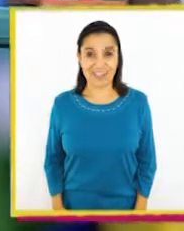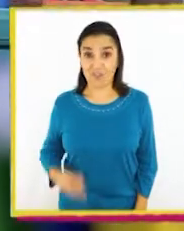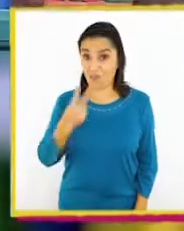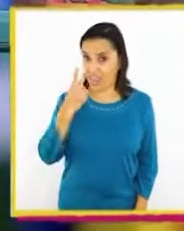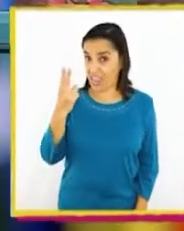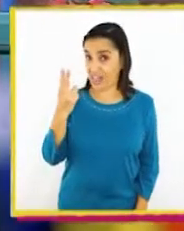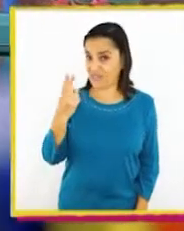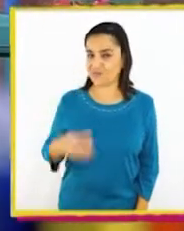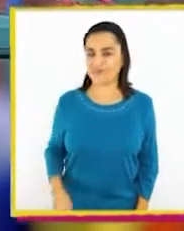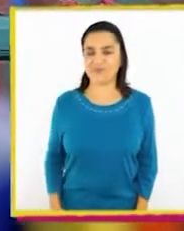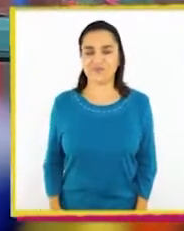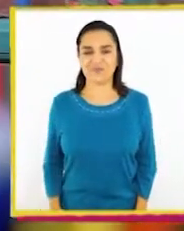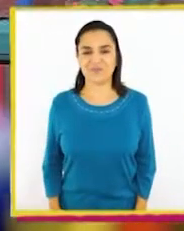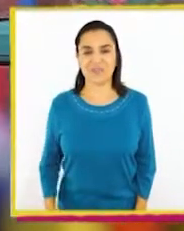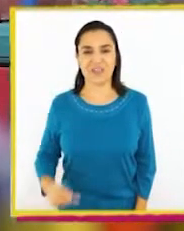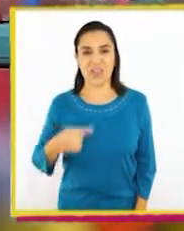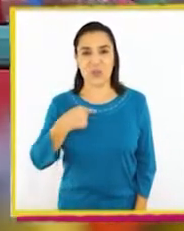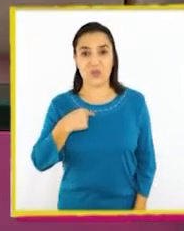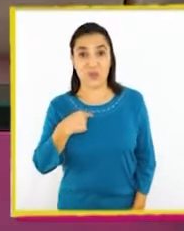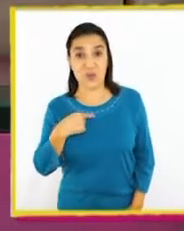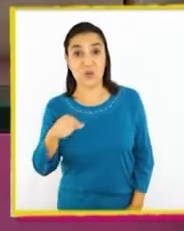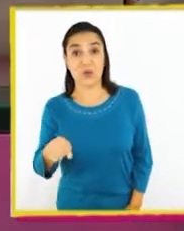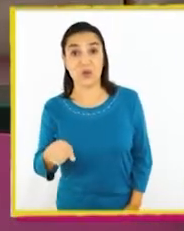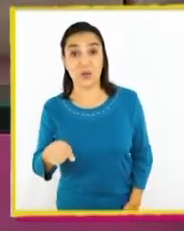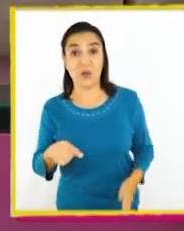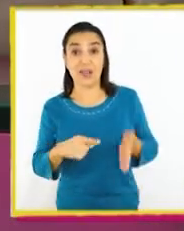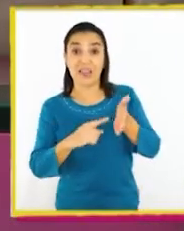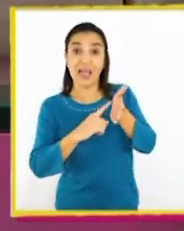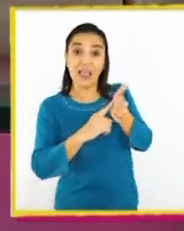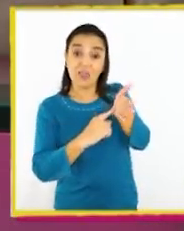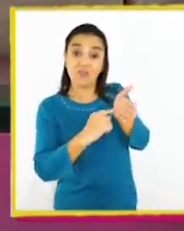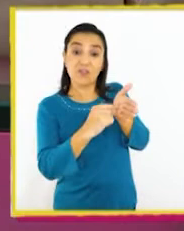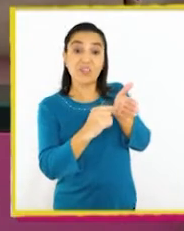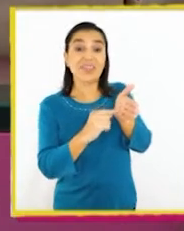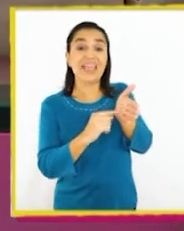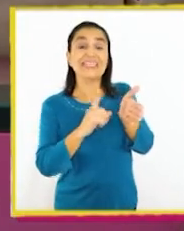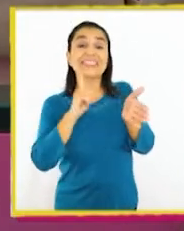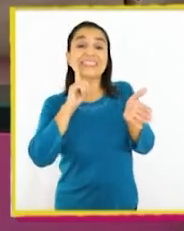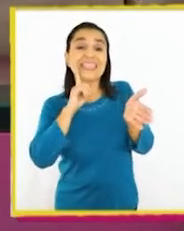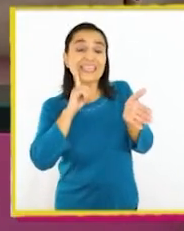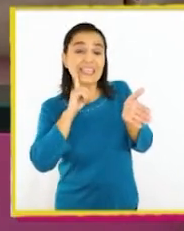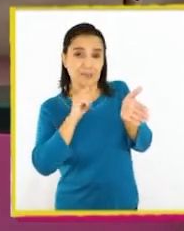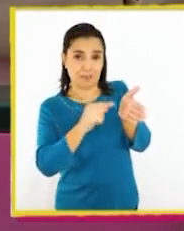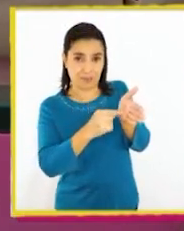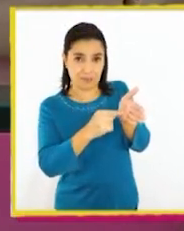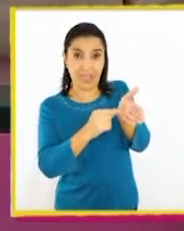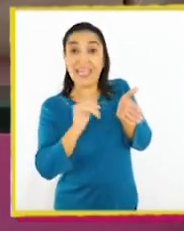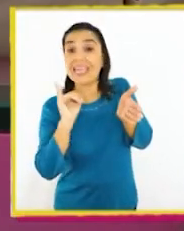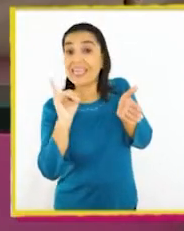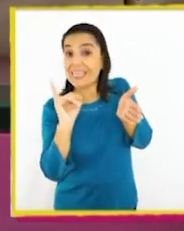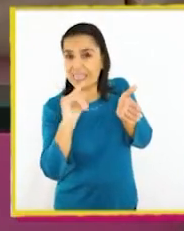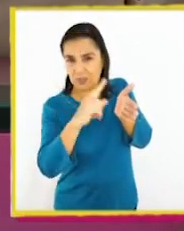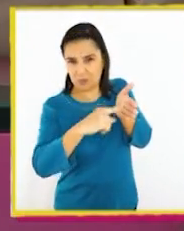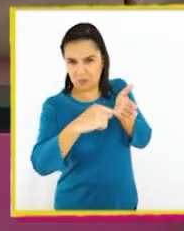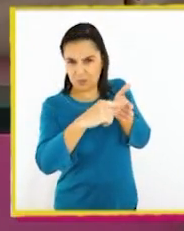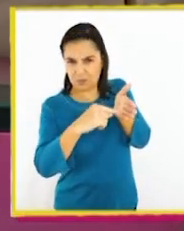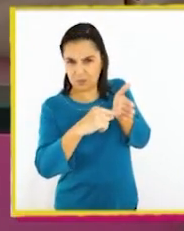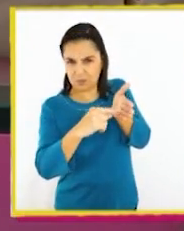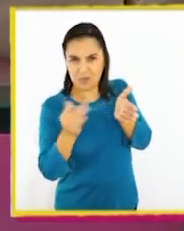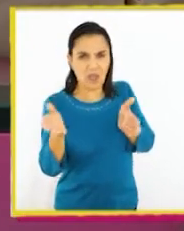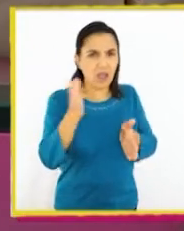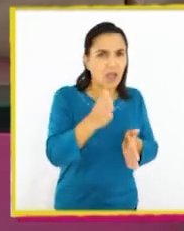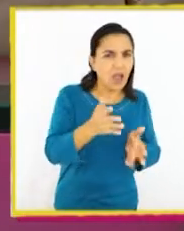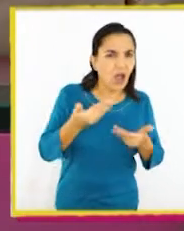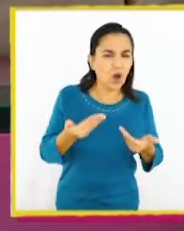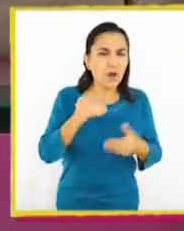¿Ven? Aquí estoy rellenando la T. Ahora vamos con la I. ¿Cuál sigue